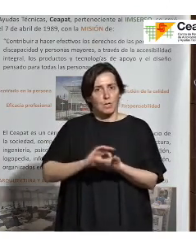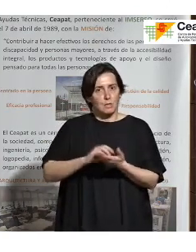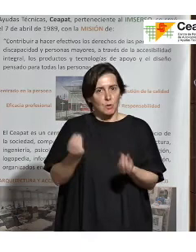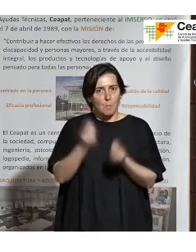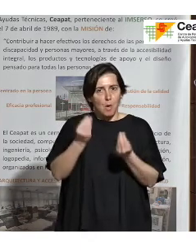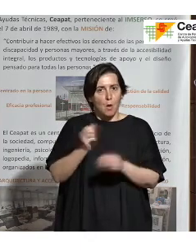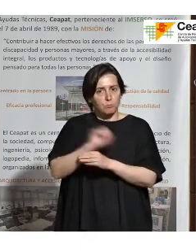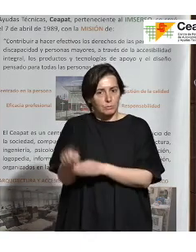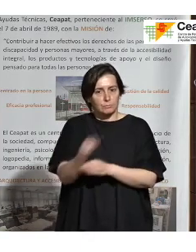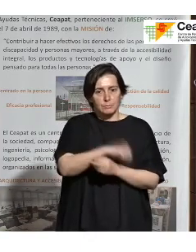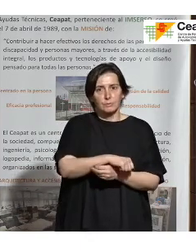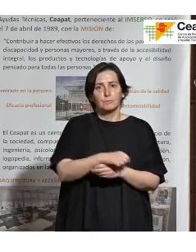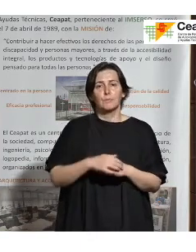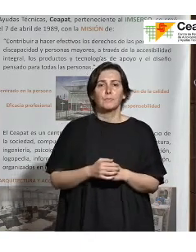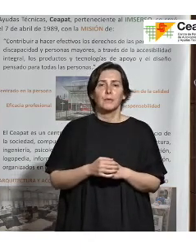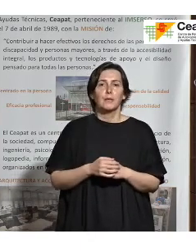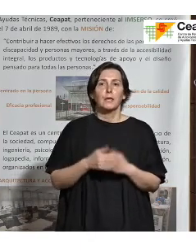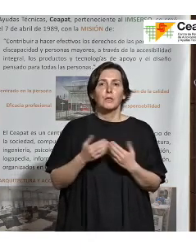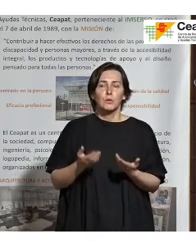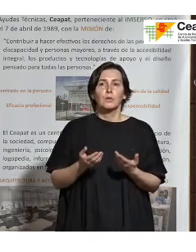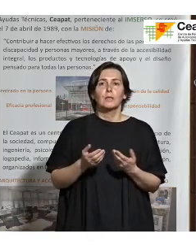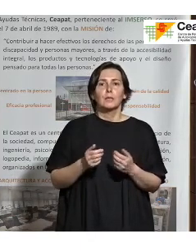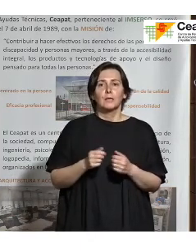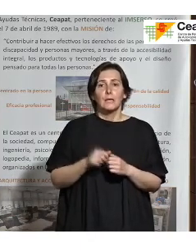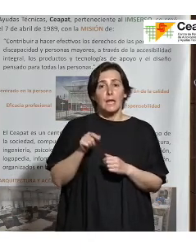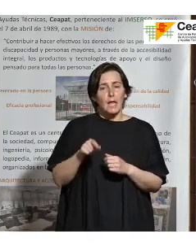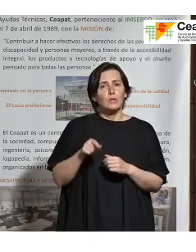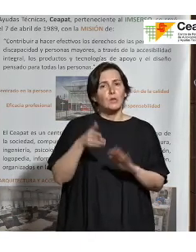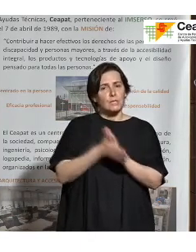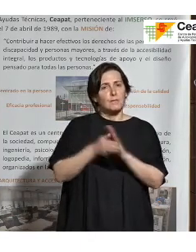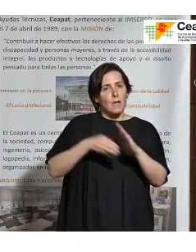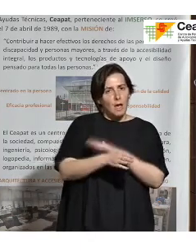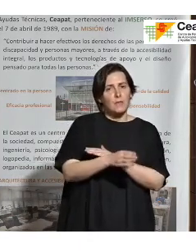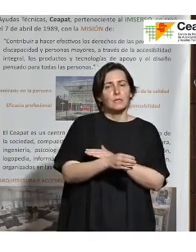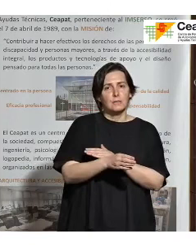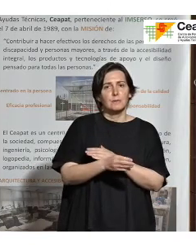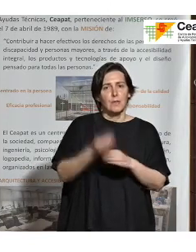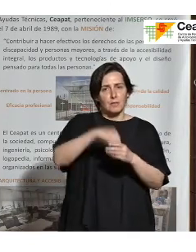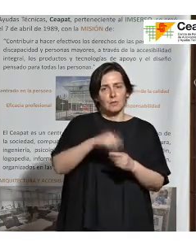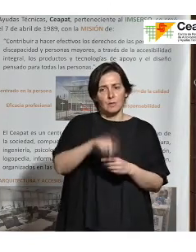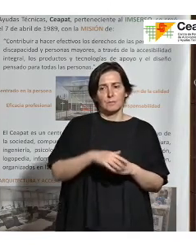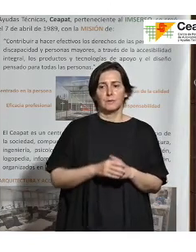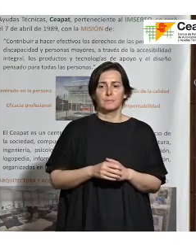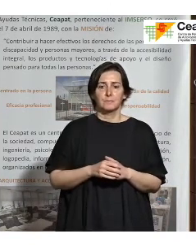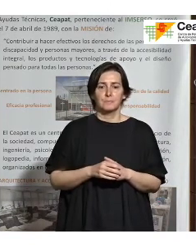otros. Y creo que eso forma parte de la accesibilidad aunque no sea la parte tecnológica.